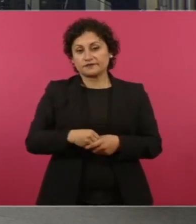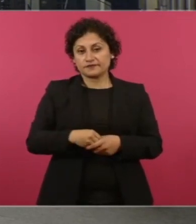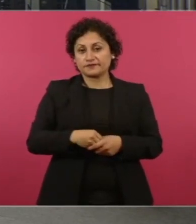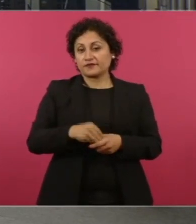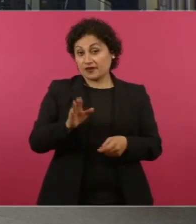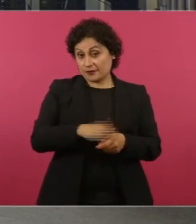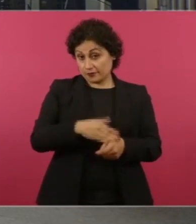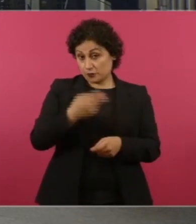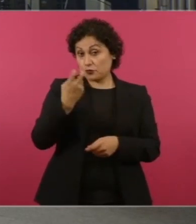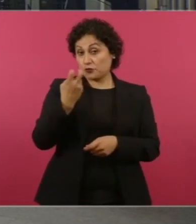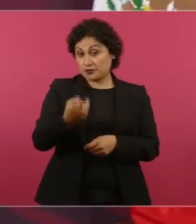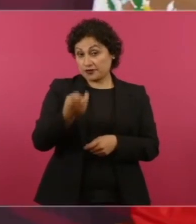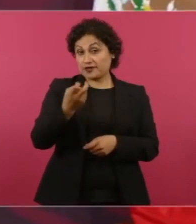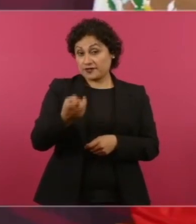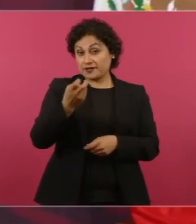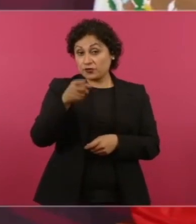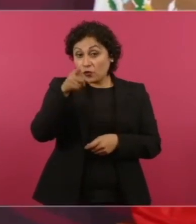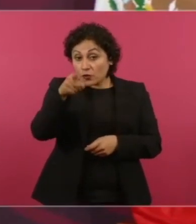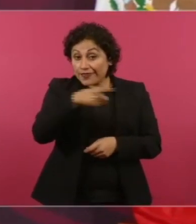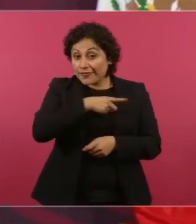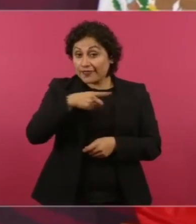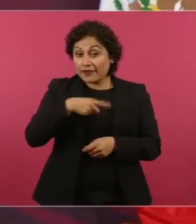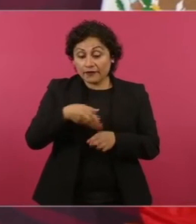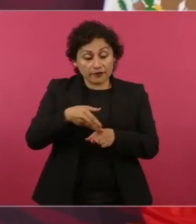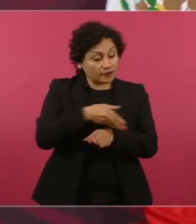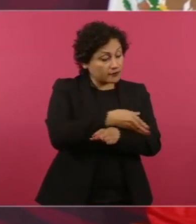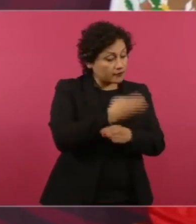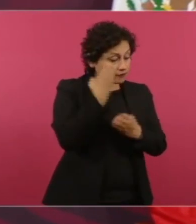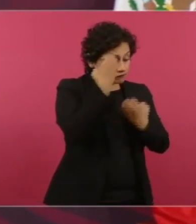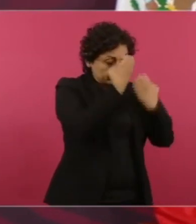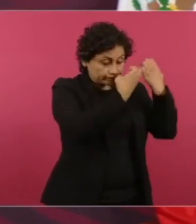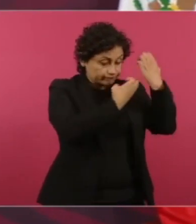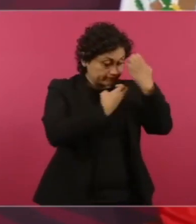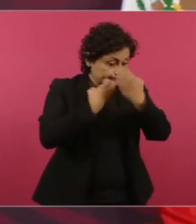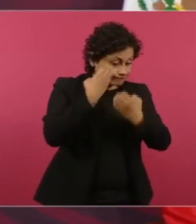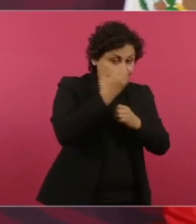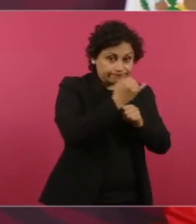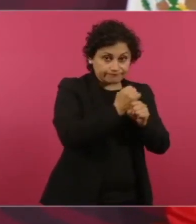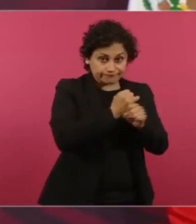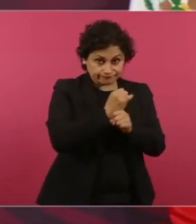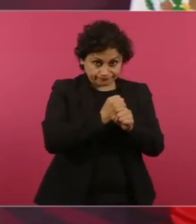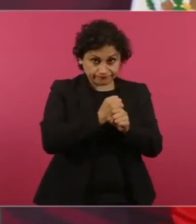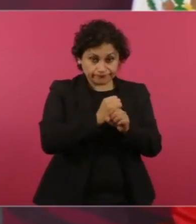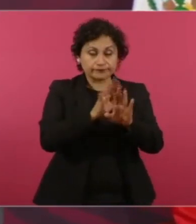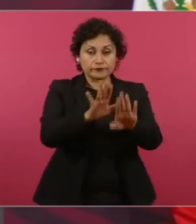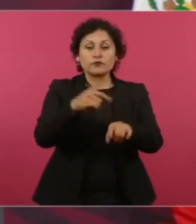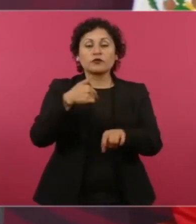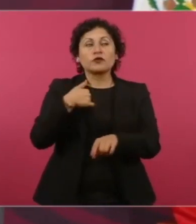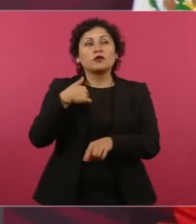el análisis, a la investigación, me acordaba